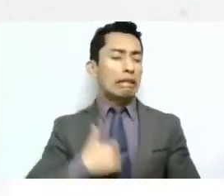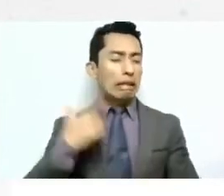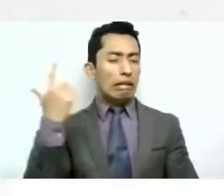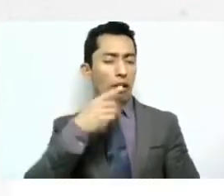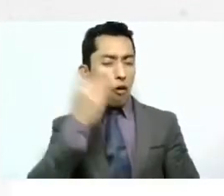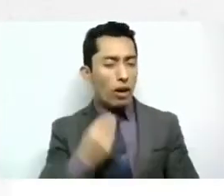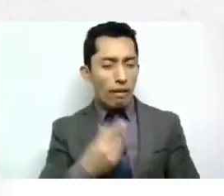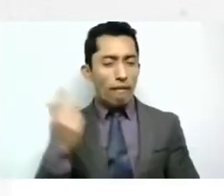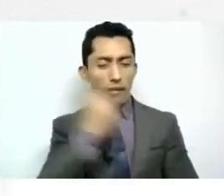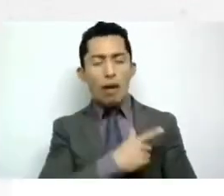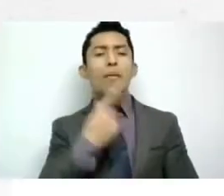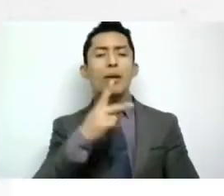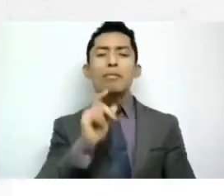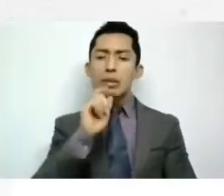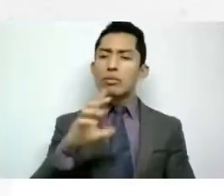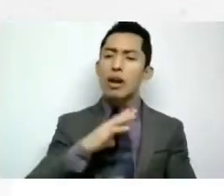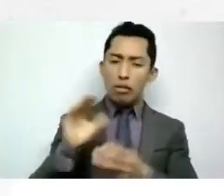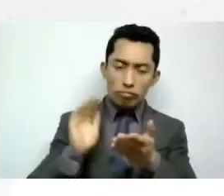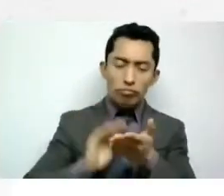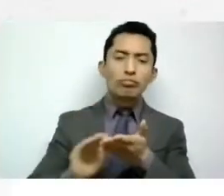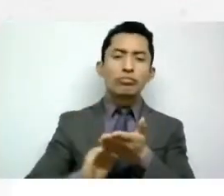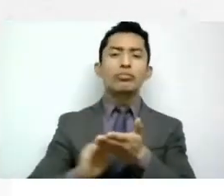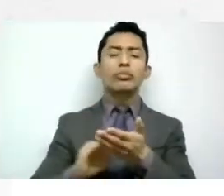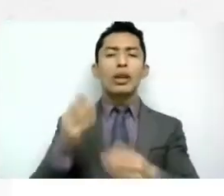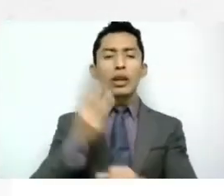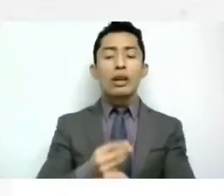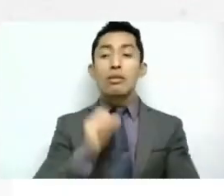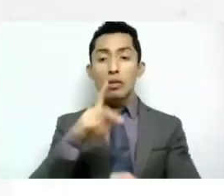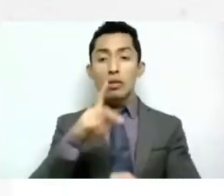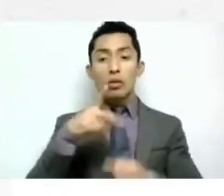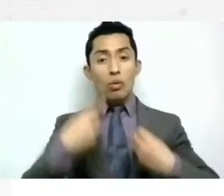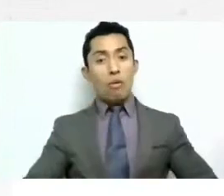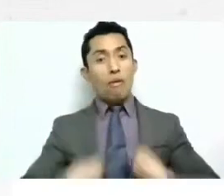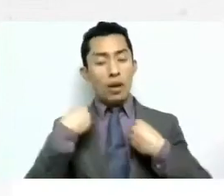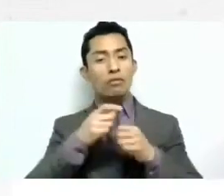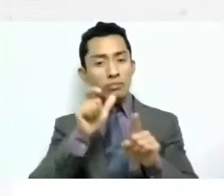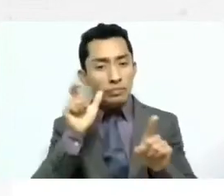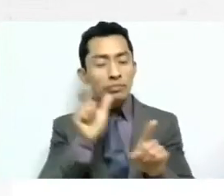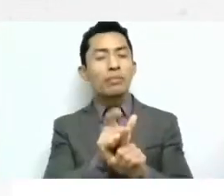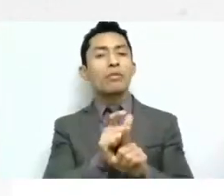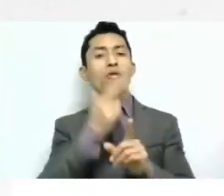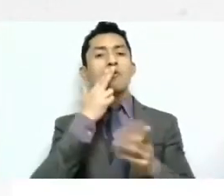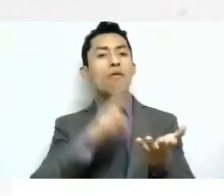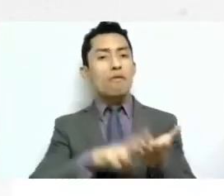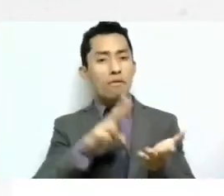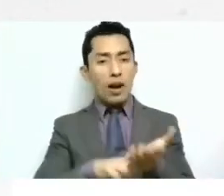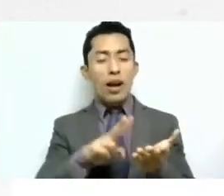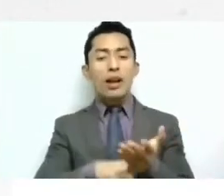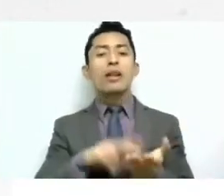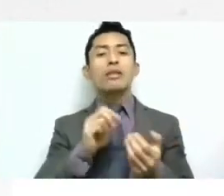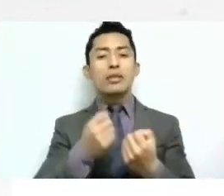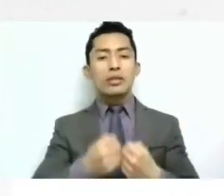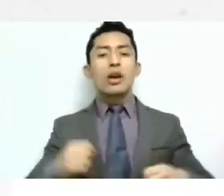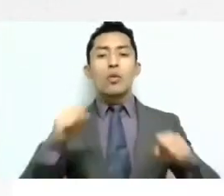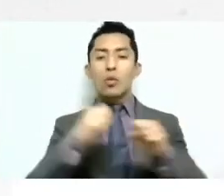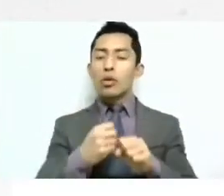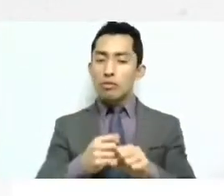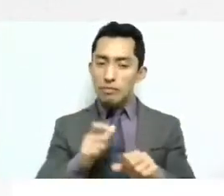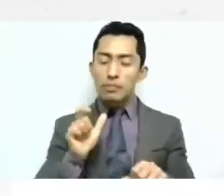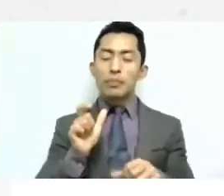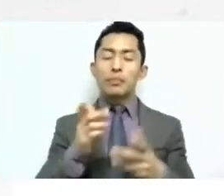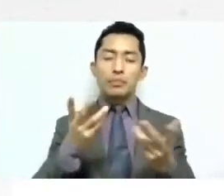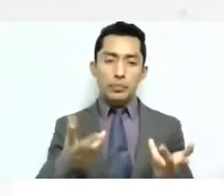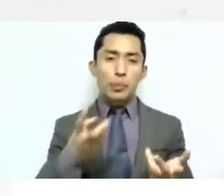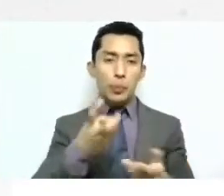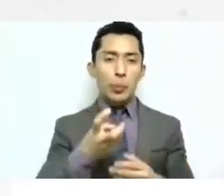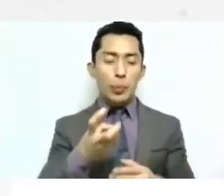existe esta reparación vemos la protección a la vida vemos la protección a la seguridad social porque también les